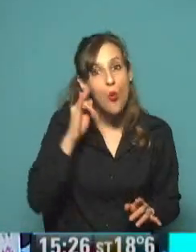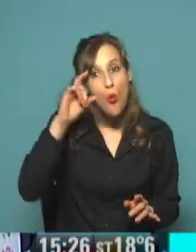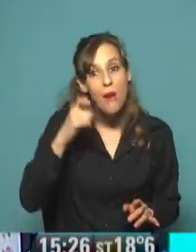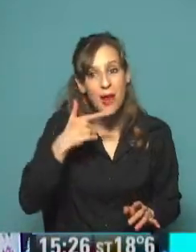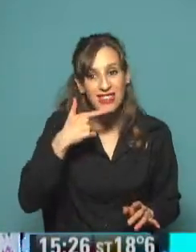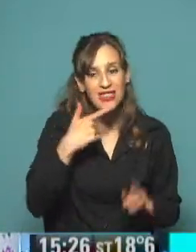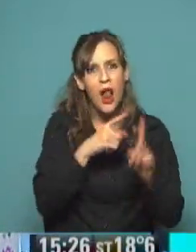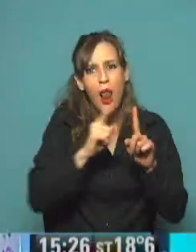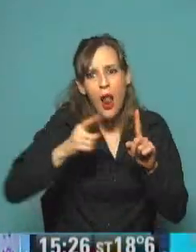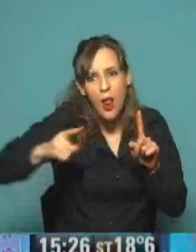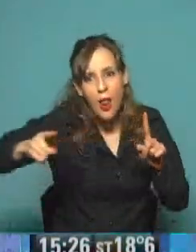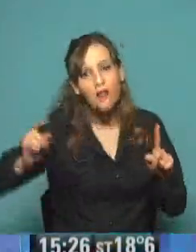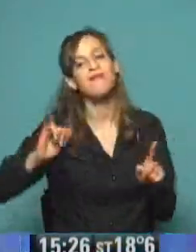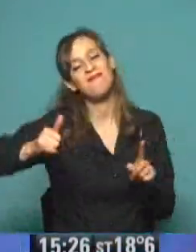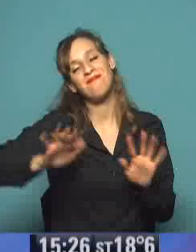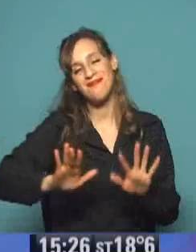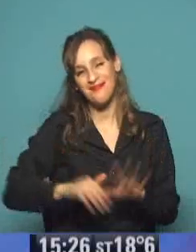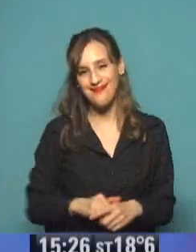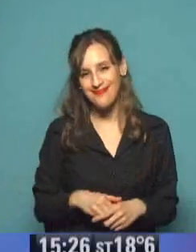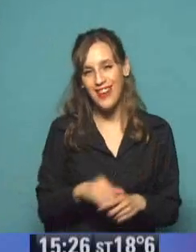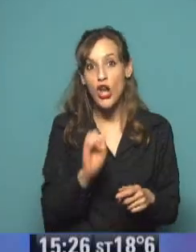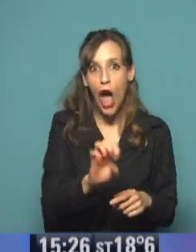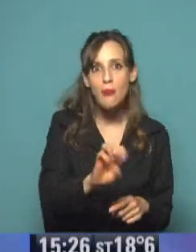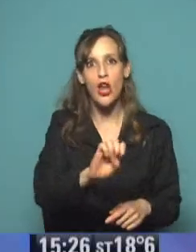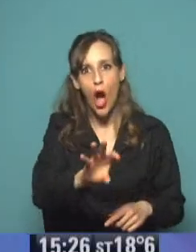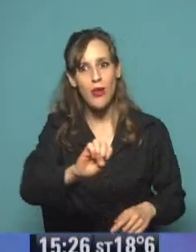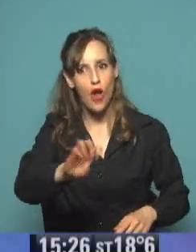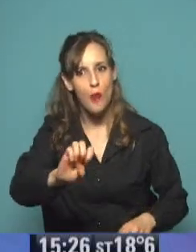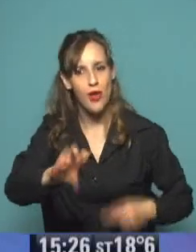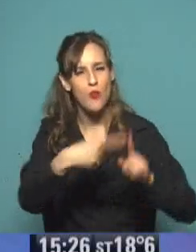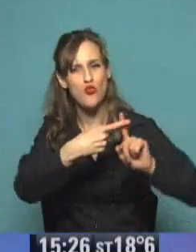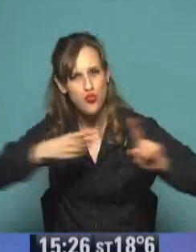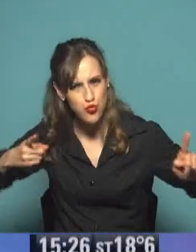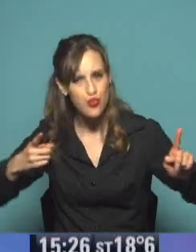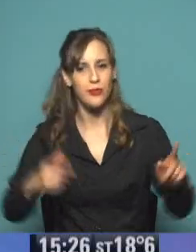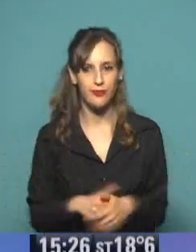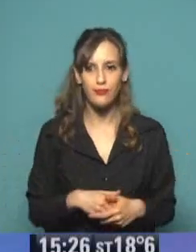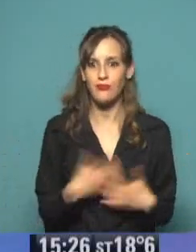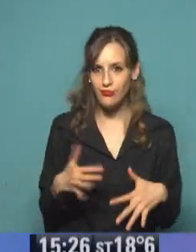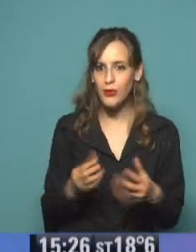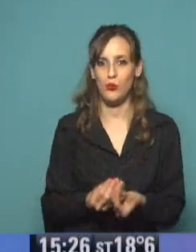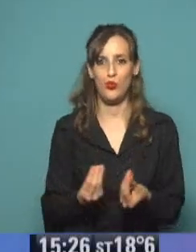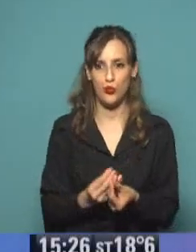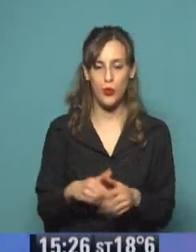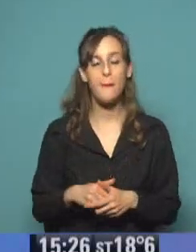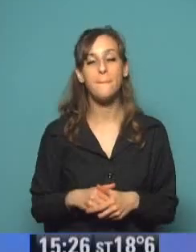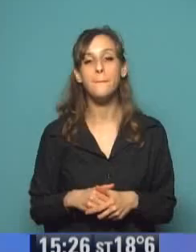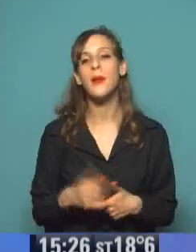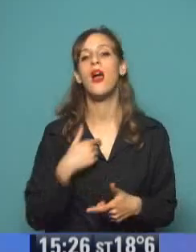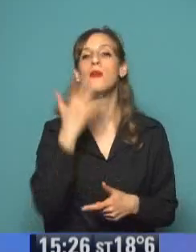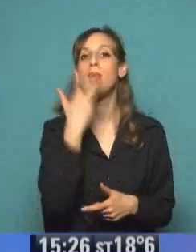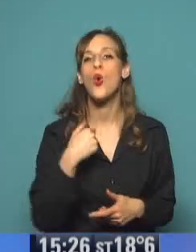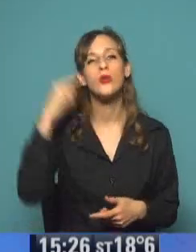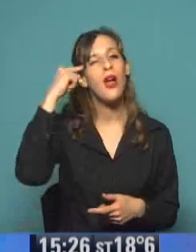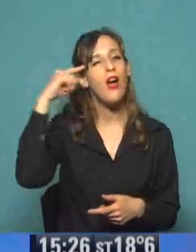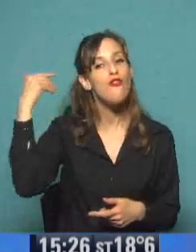tenían! Sí, verdad. Y me encanta el final de este capítulo de Zamba. ¡Retiramos! A mí me gusta que, pensando